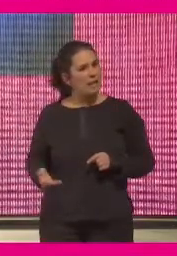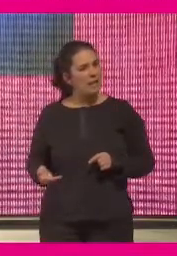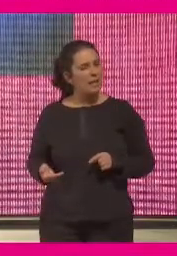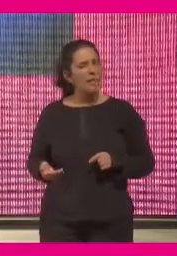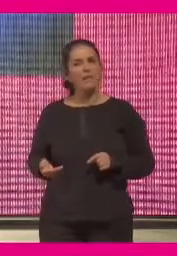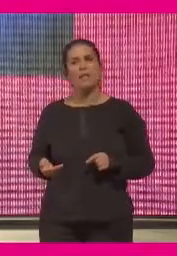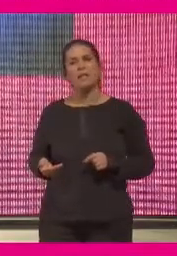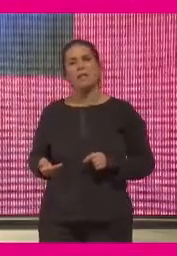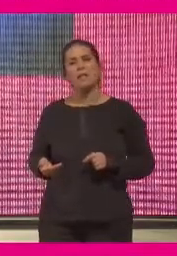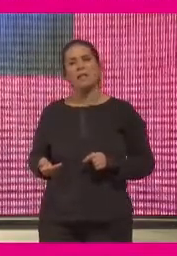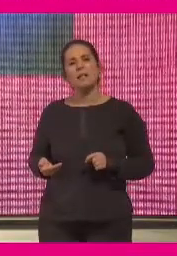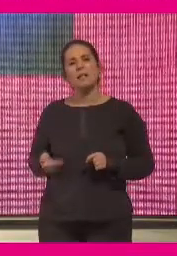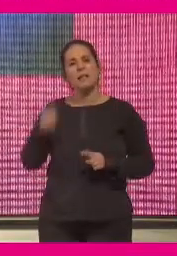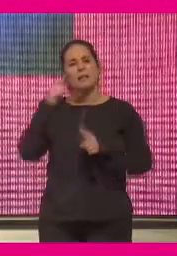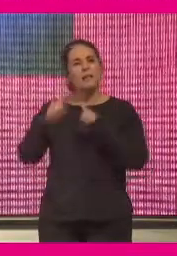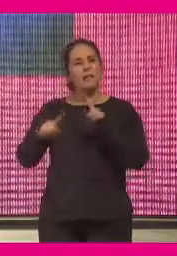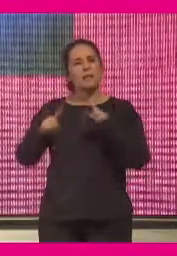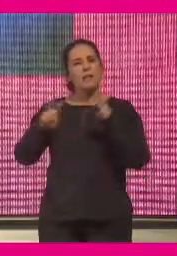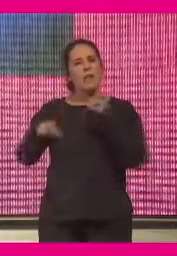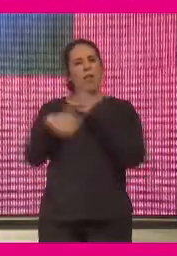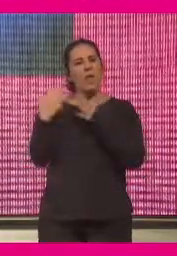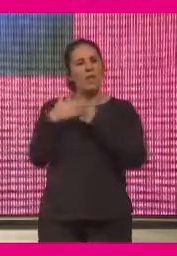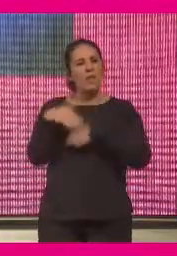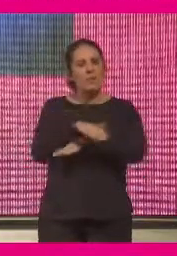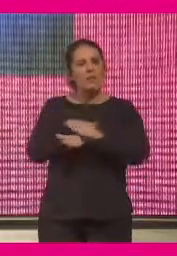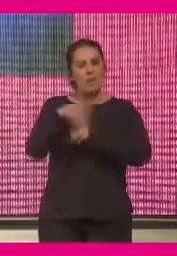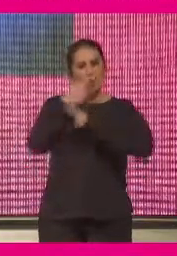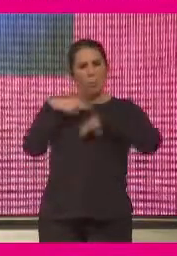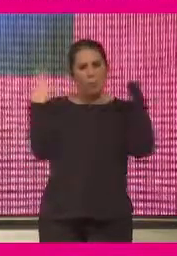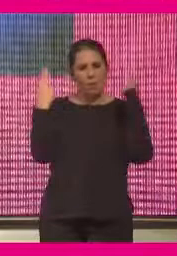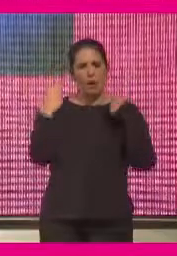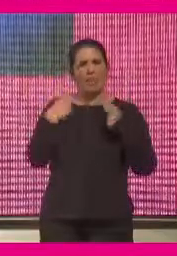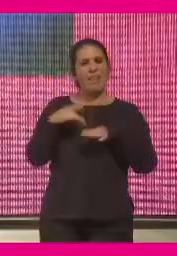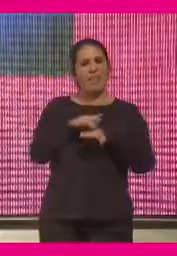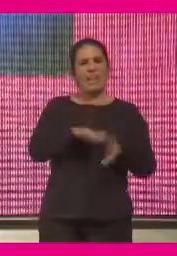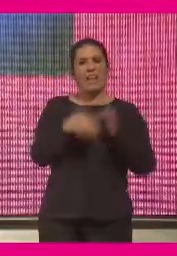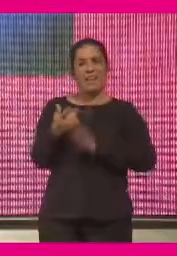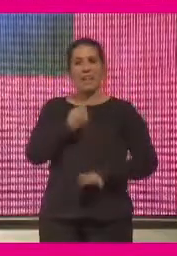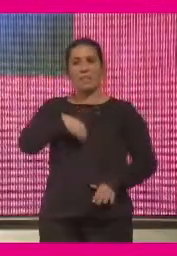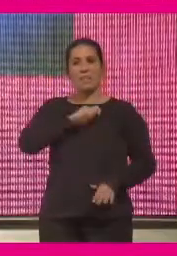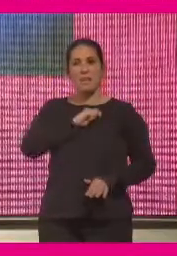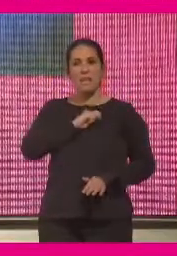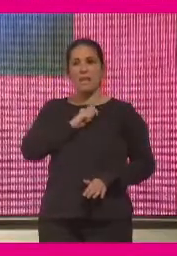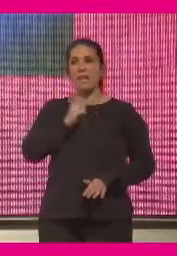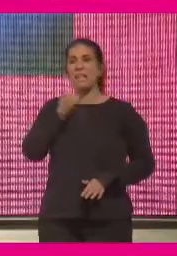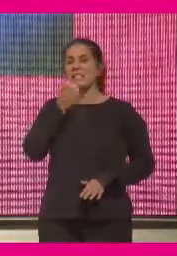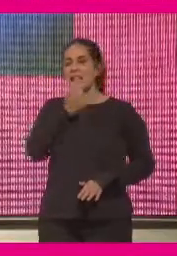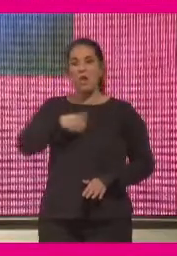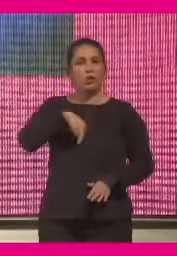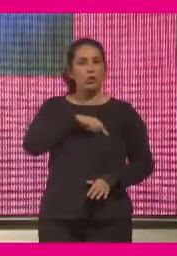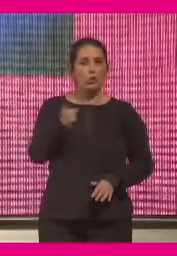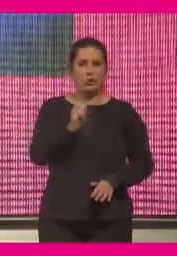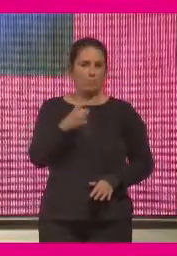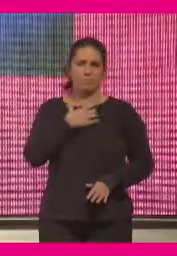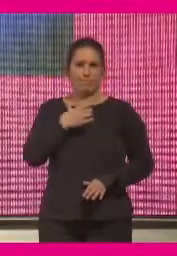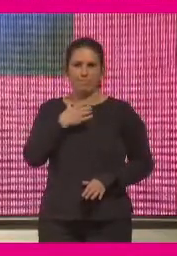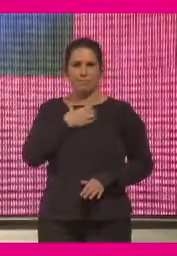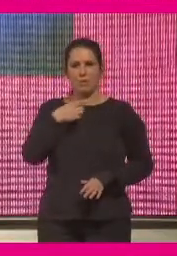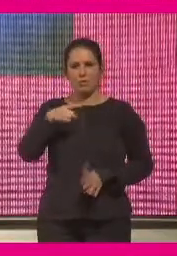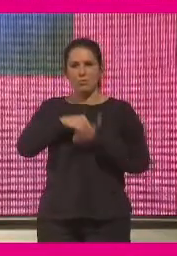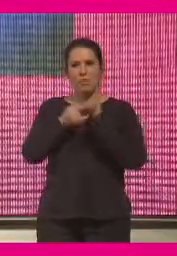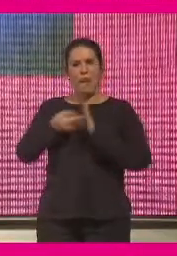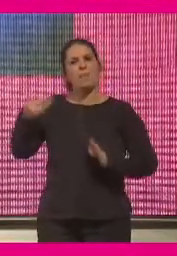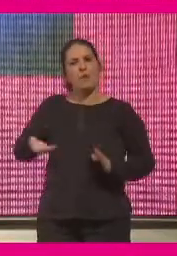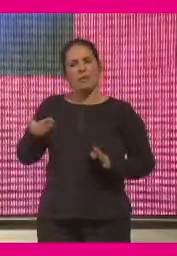pasa porque se moderniza la administración pública. No podemos digitalizar España si no nos digitalizamos a nosotros. Y hay un plan también muy